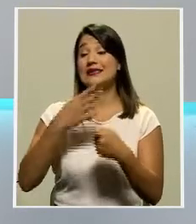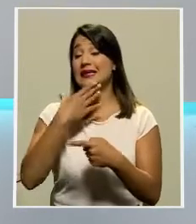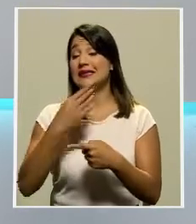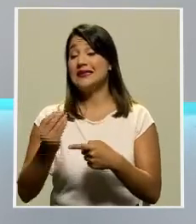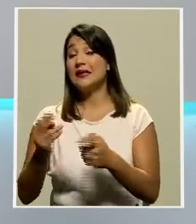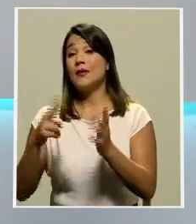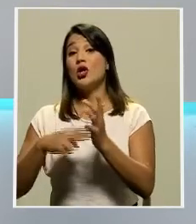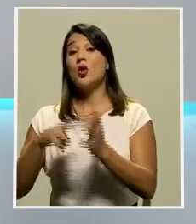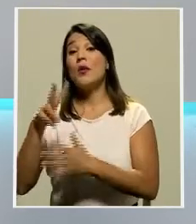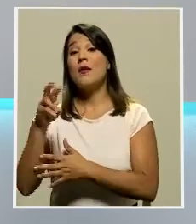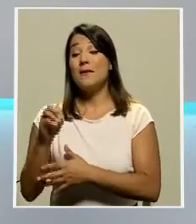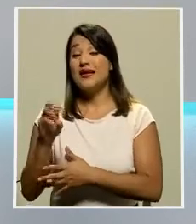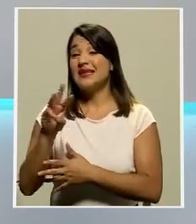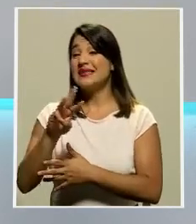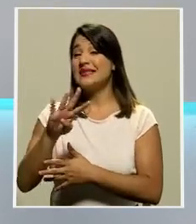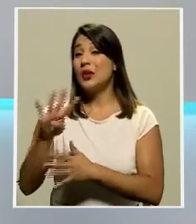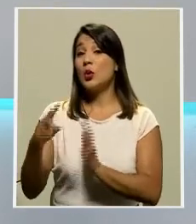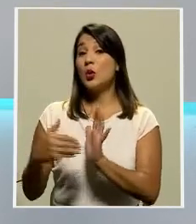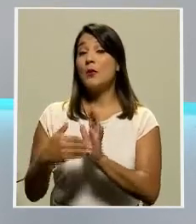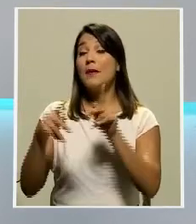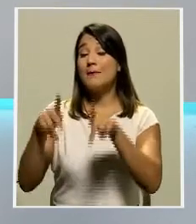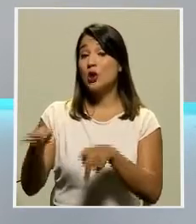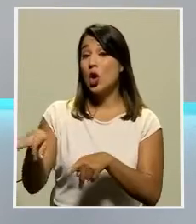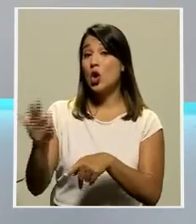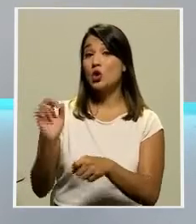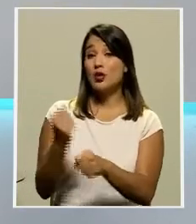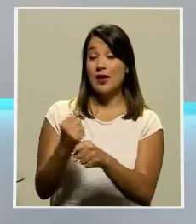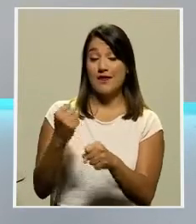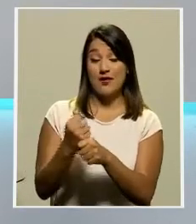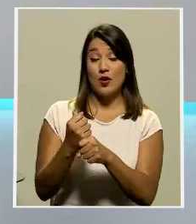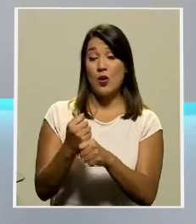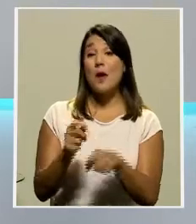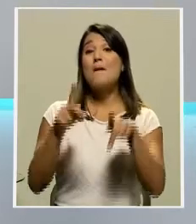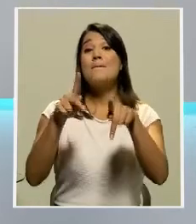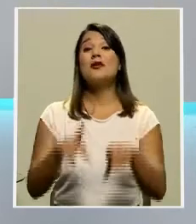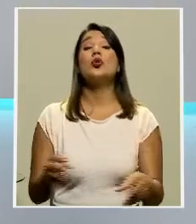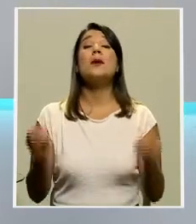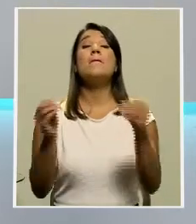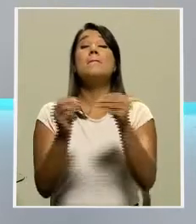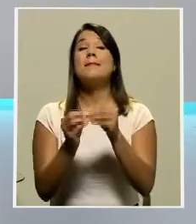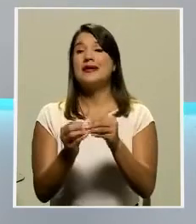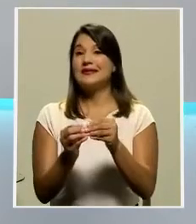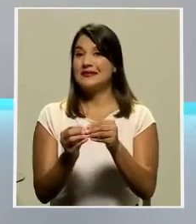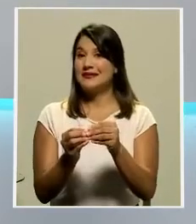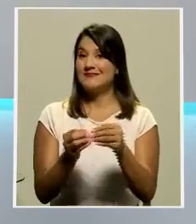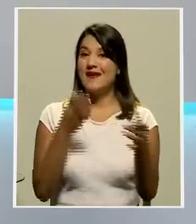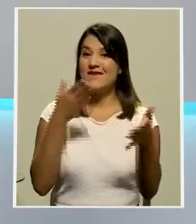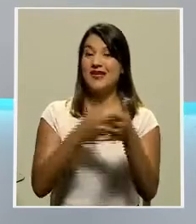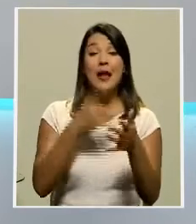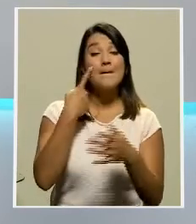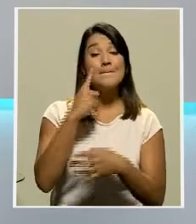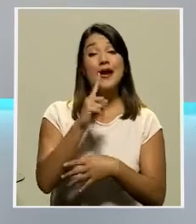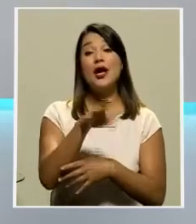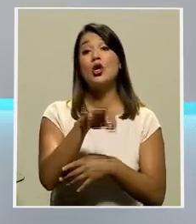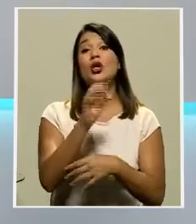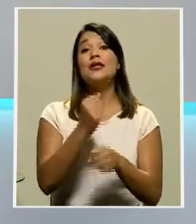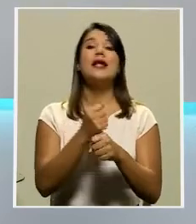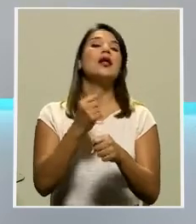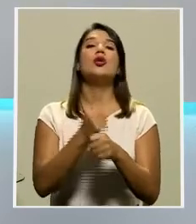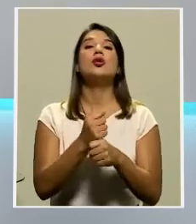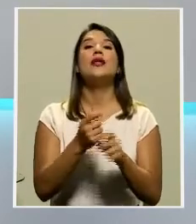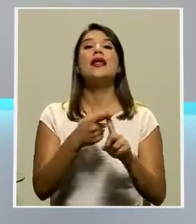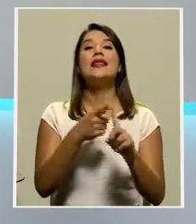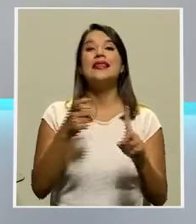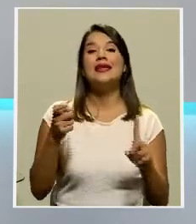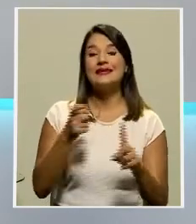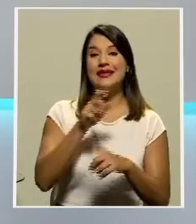personas lograron conseguir trabajo. Por edad, el grupo con más afectación de empleabilidad es de los 25 a los 44 años y